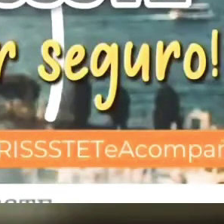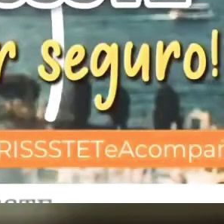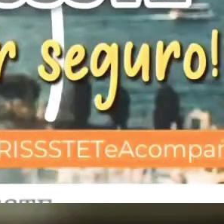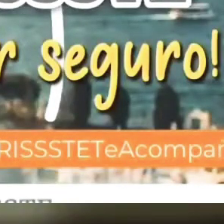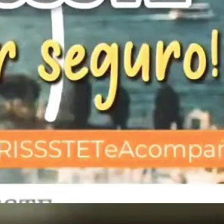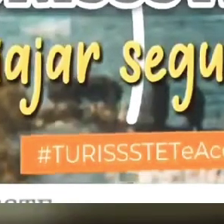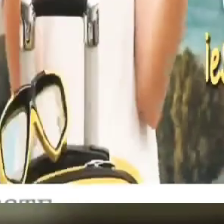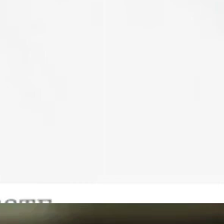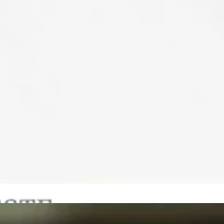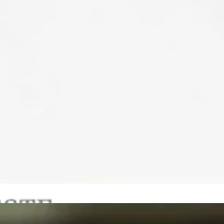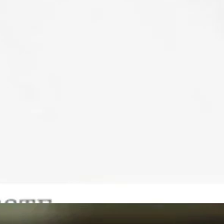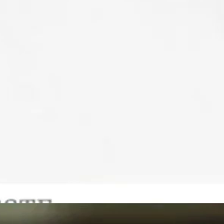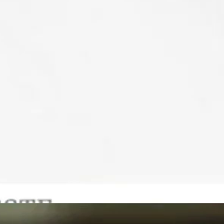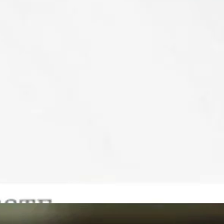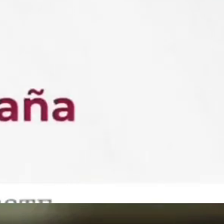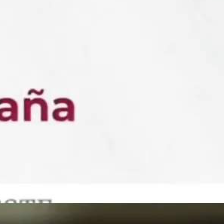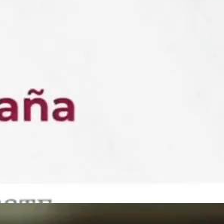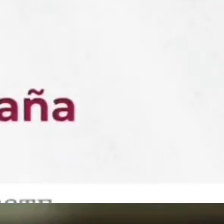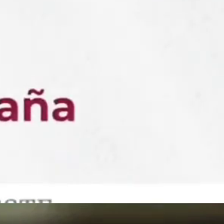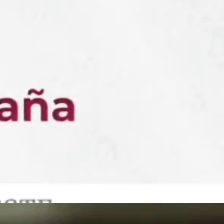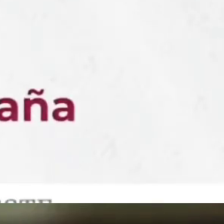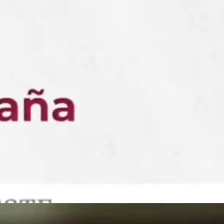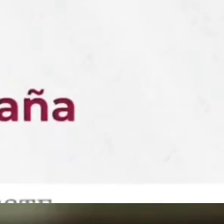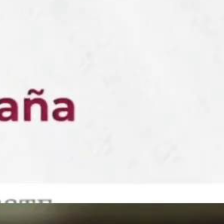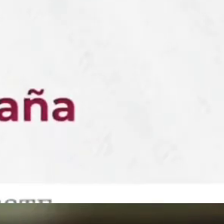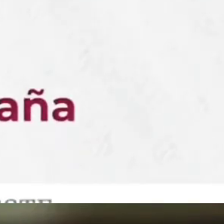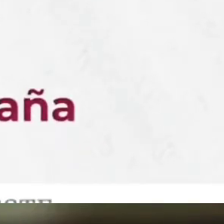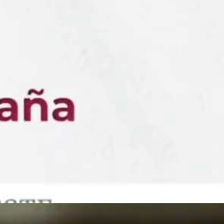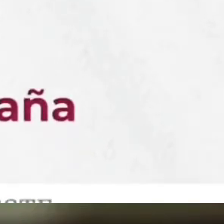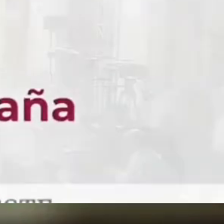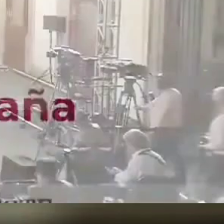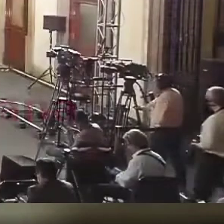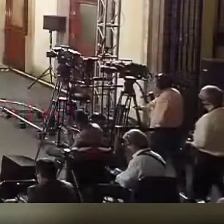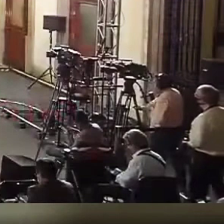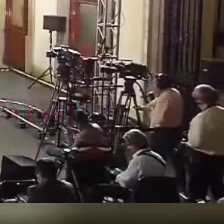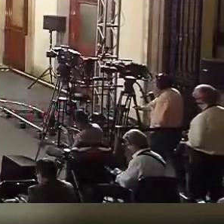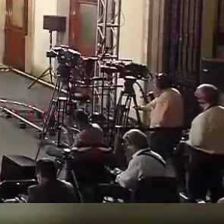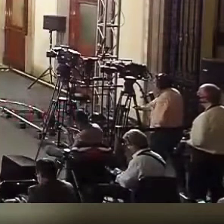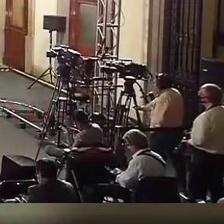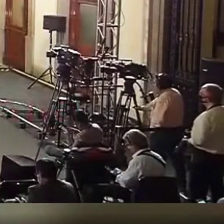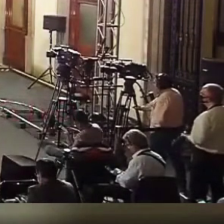viajar seguro. Turiste te acompaña.